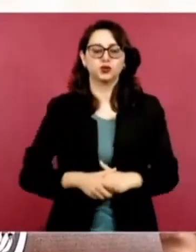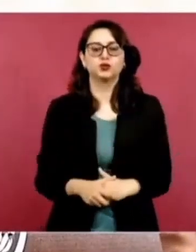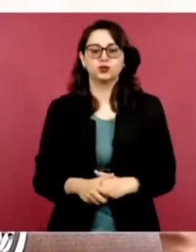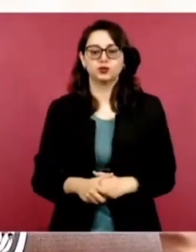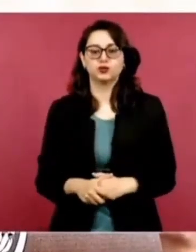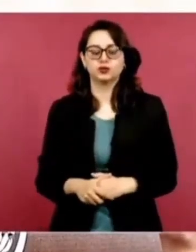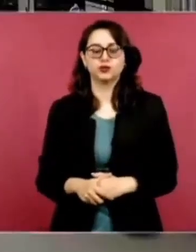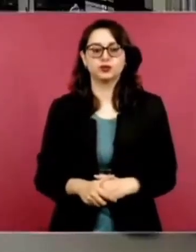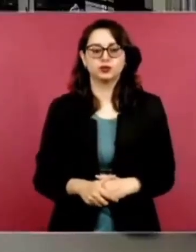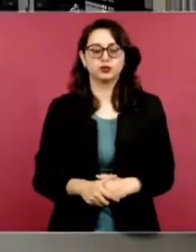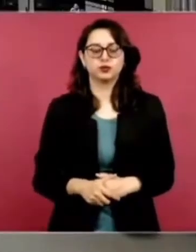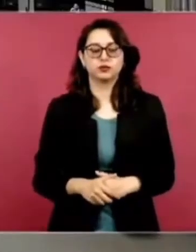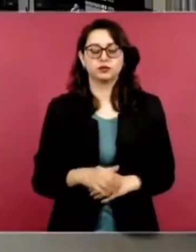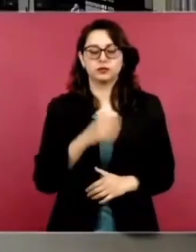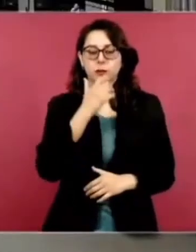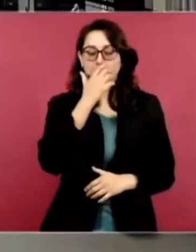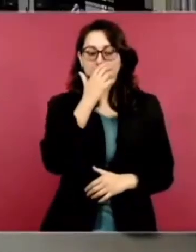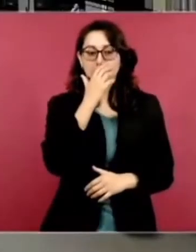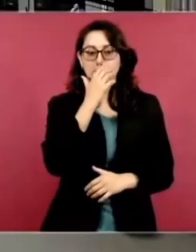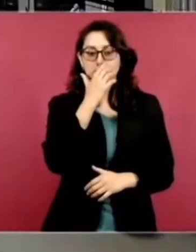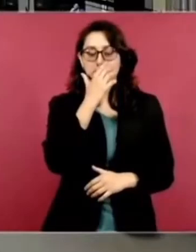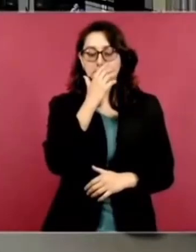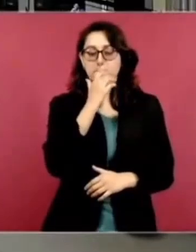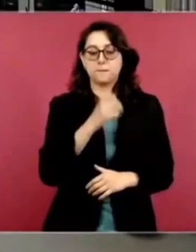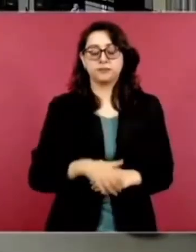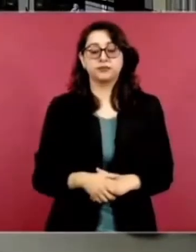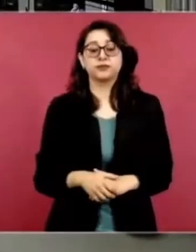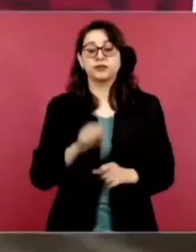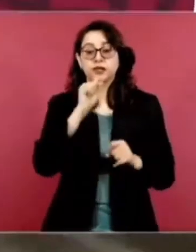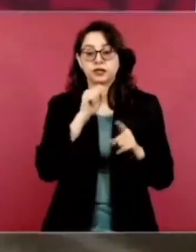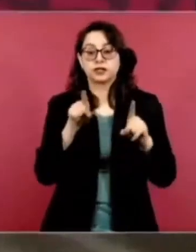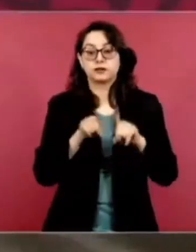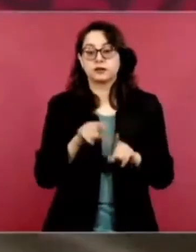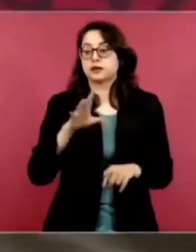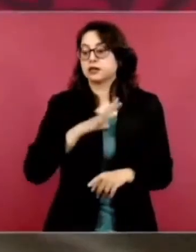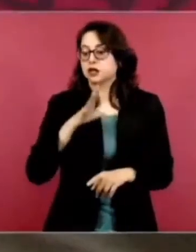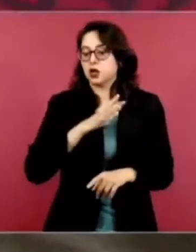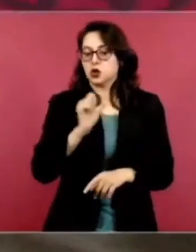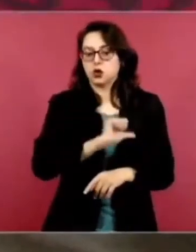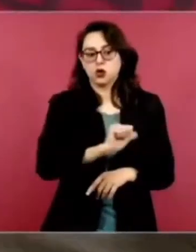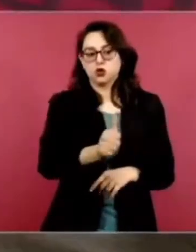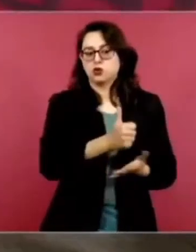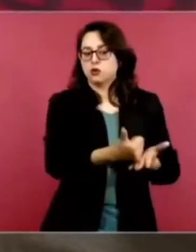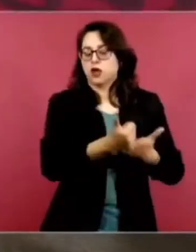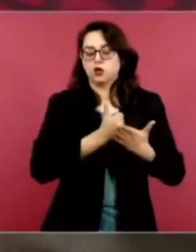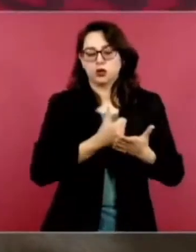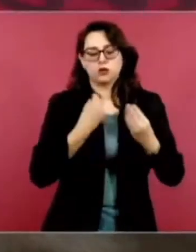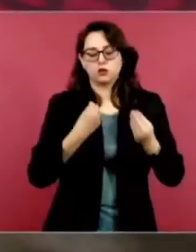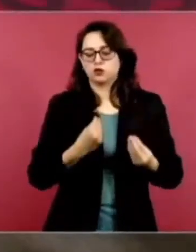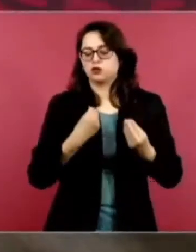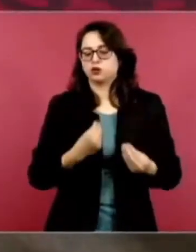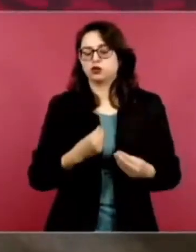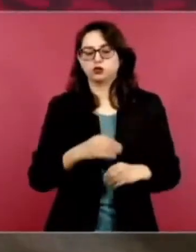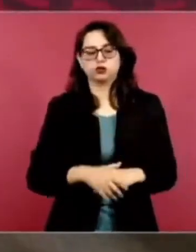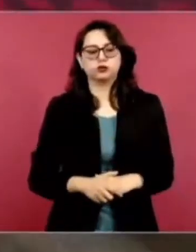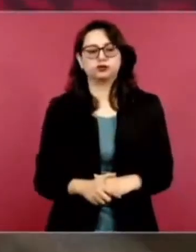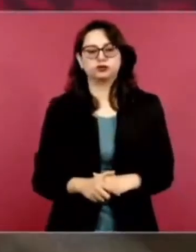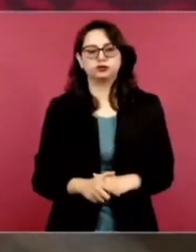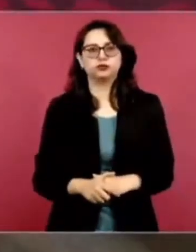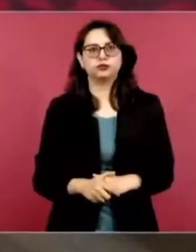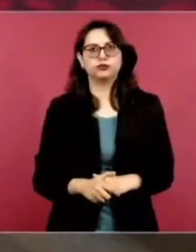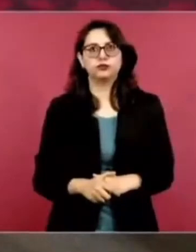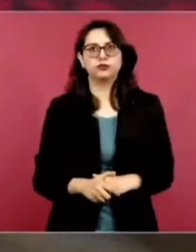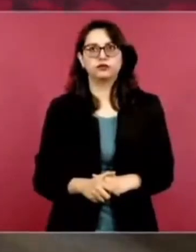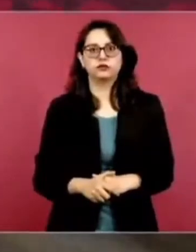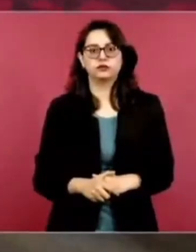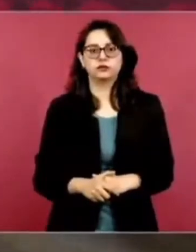El otro que también lo tenemos que reconocer, que este... Dijo que